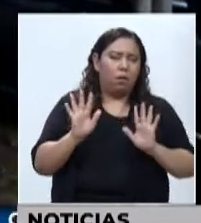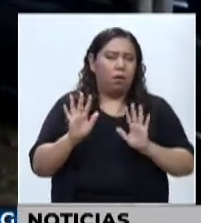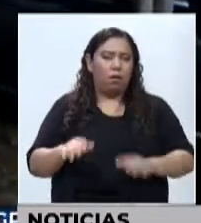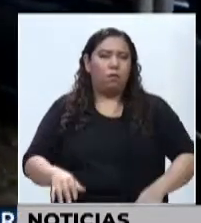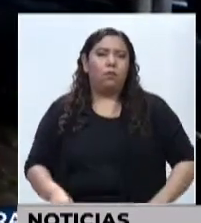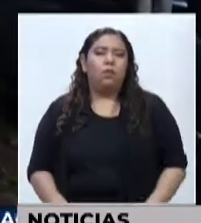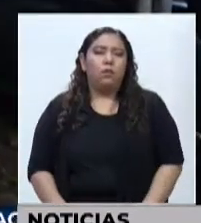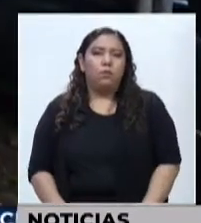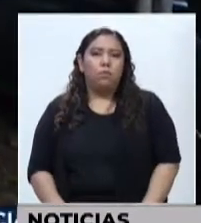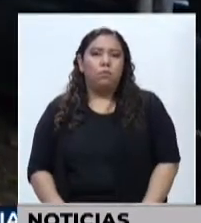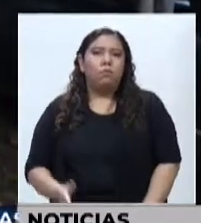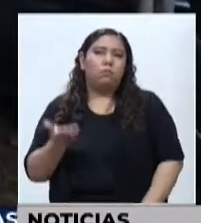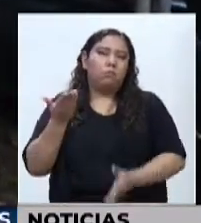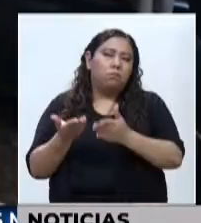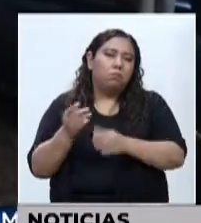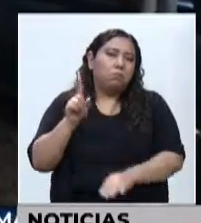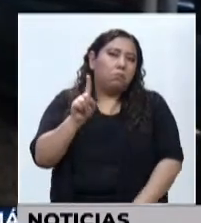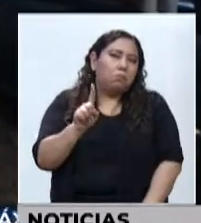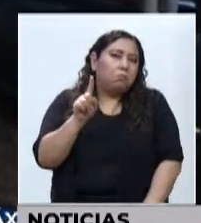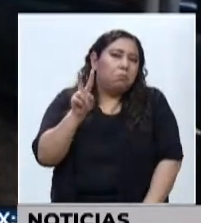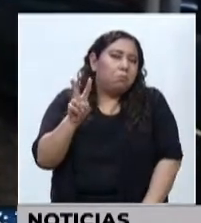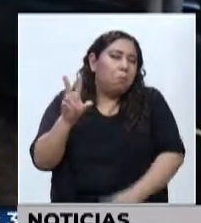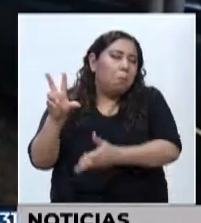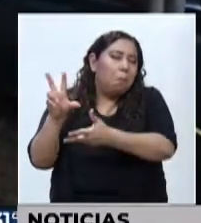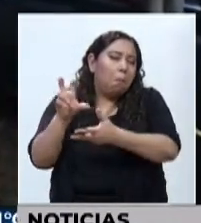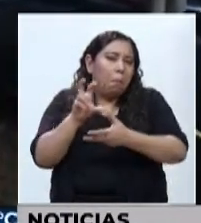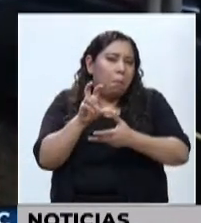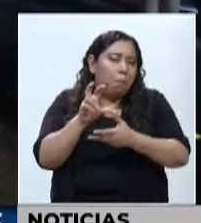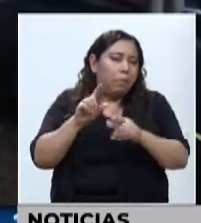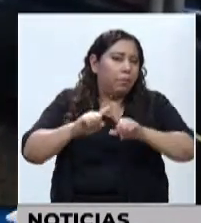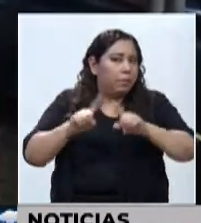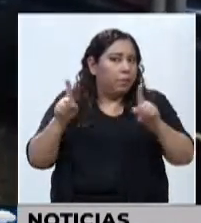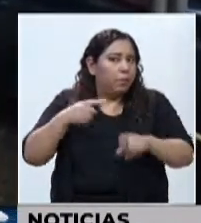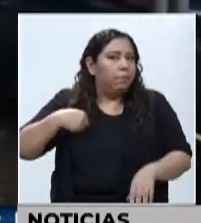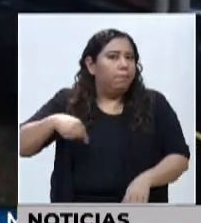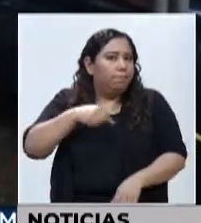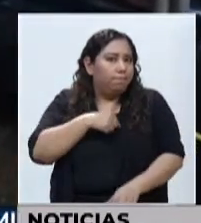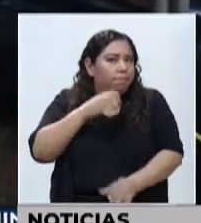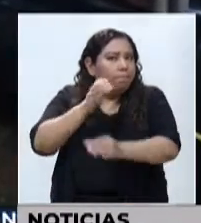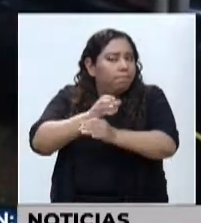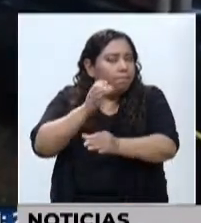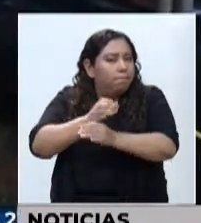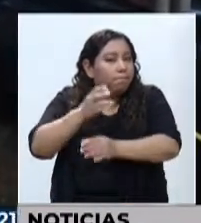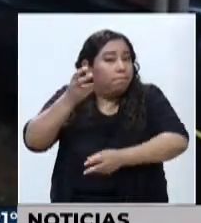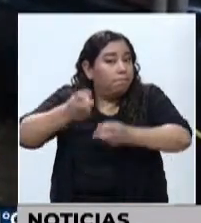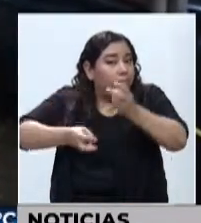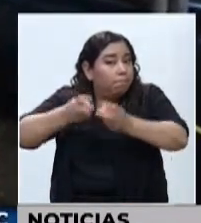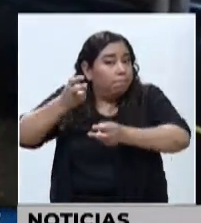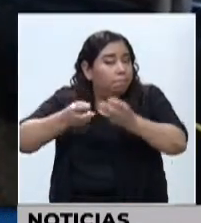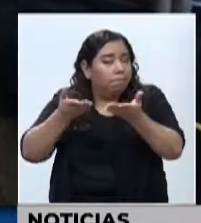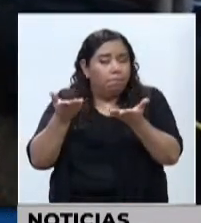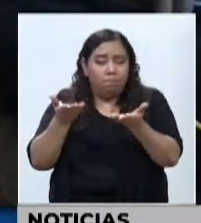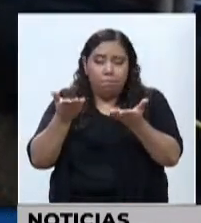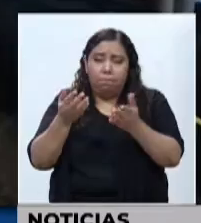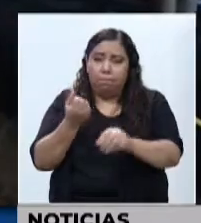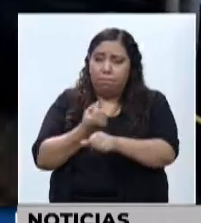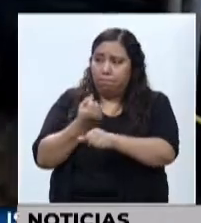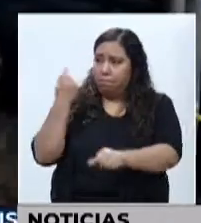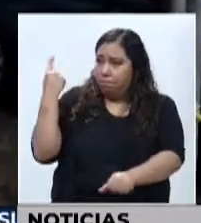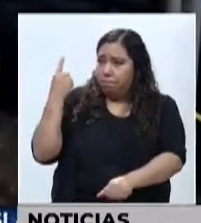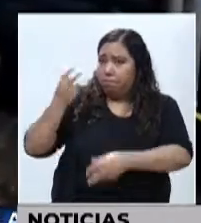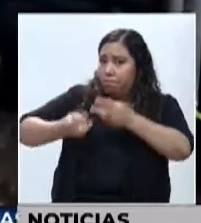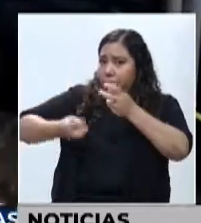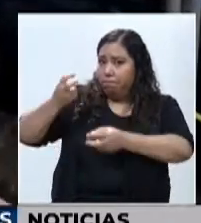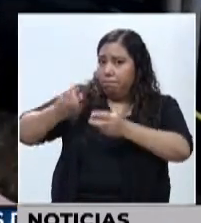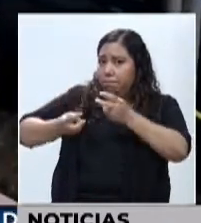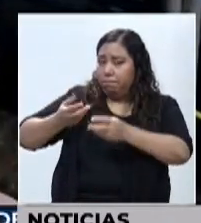baja, pero no podemos descuidarnos. Estos problemas se presentan cíclicamente, el año anterior lo tuvimos,